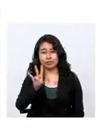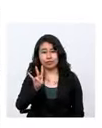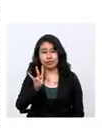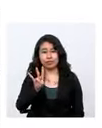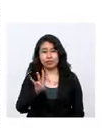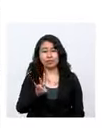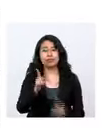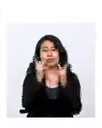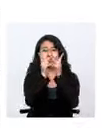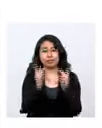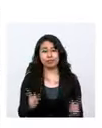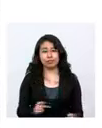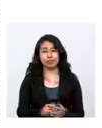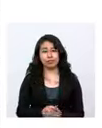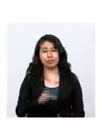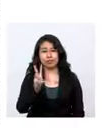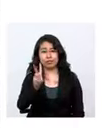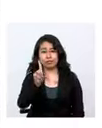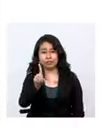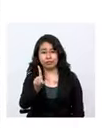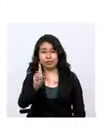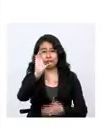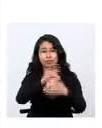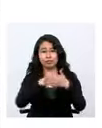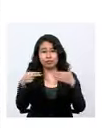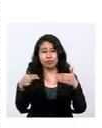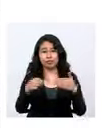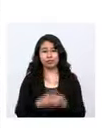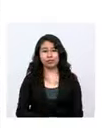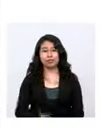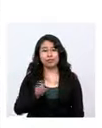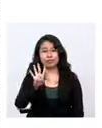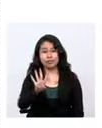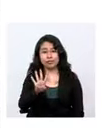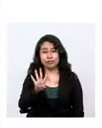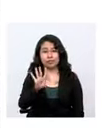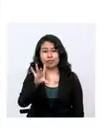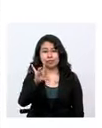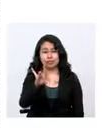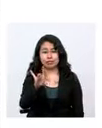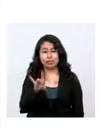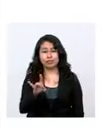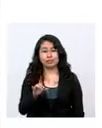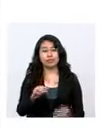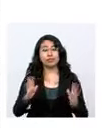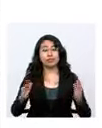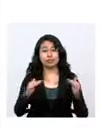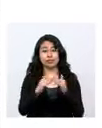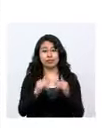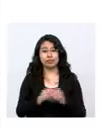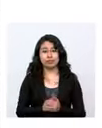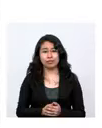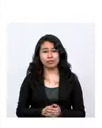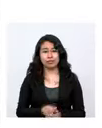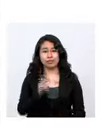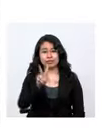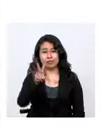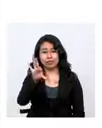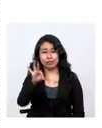Potosí, 61 Chuquisaca, 45 La Paz,